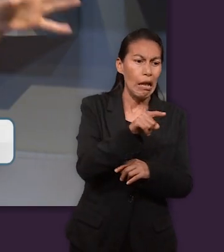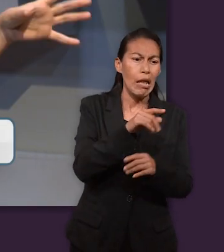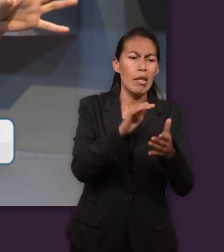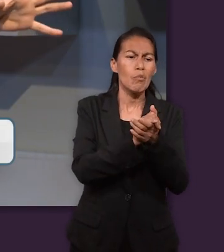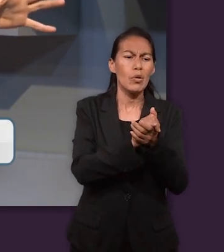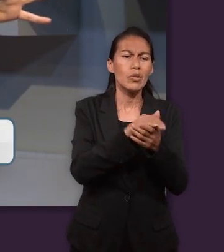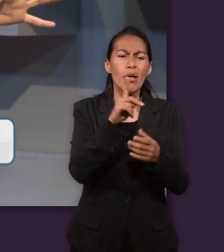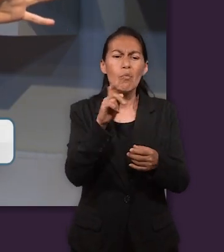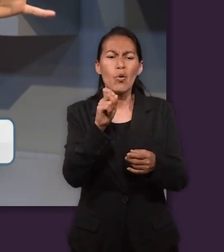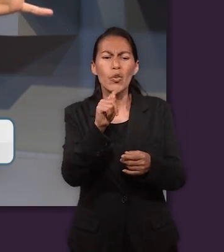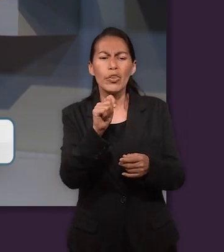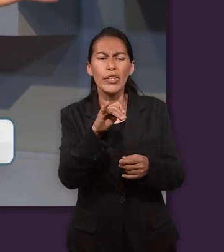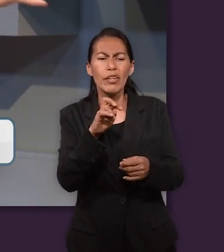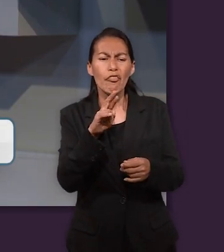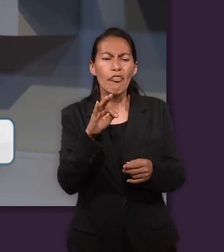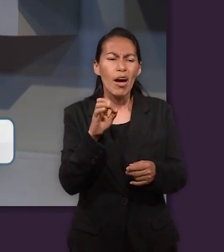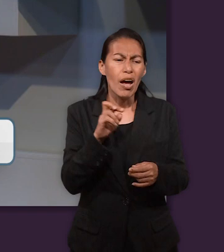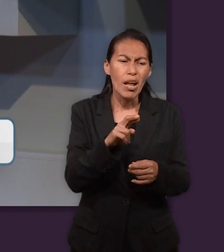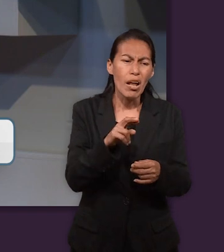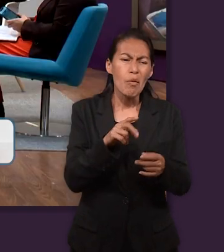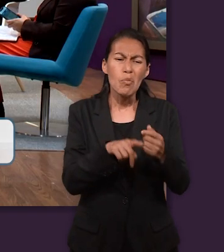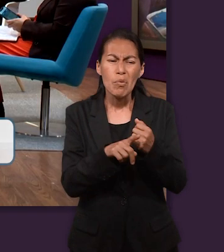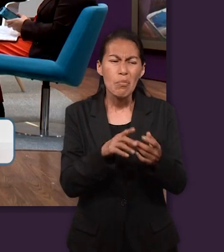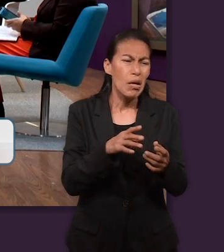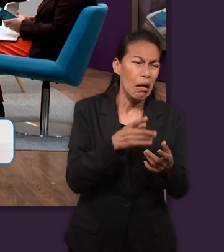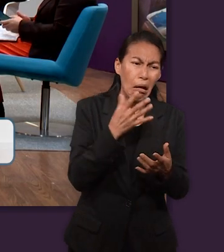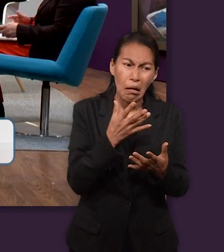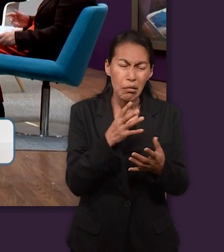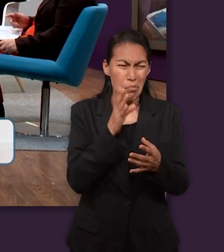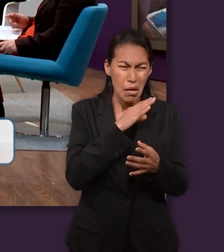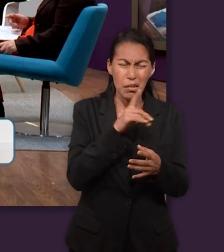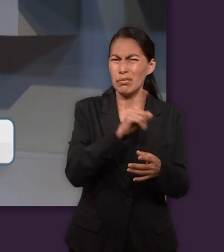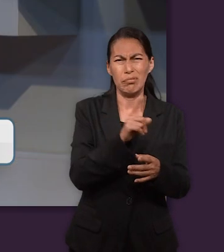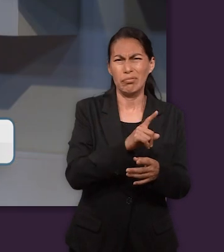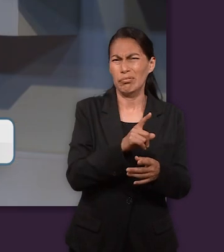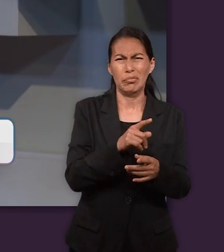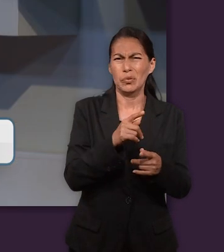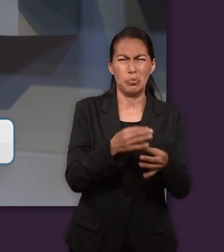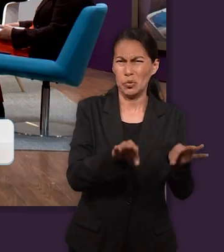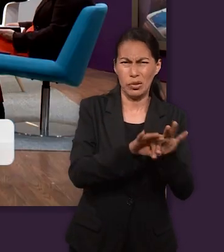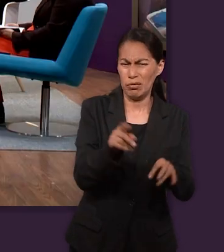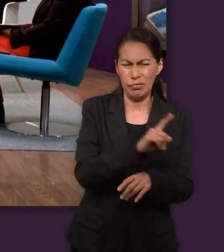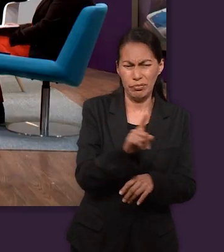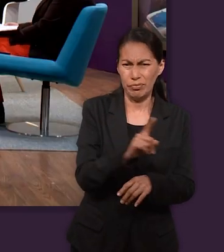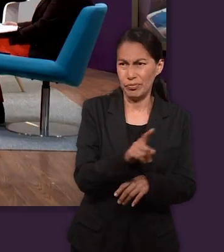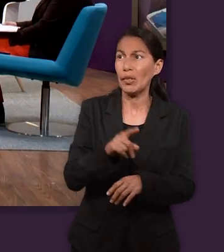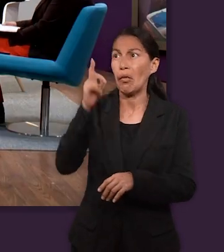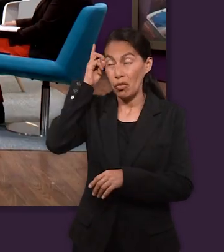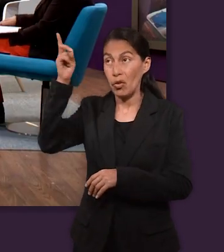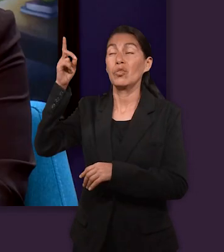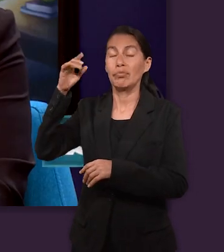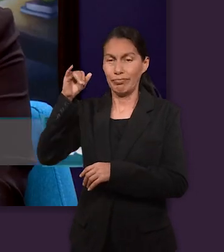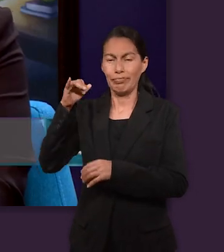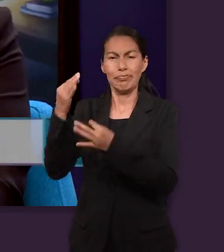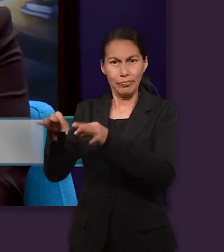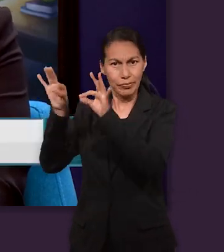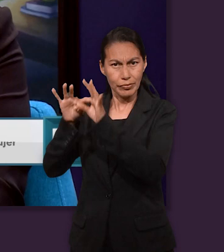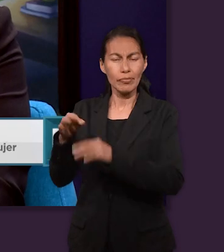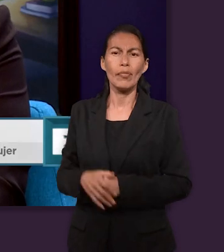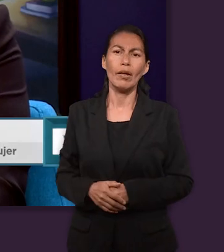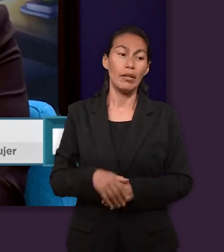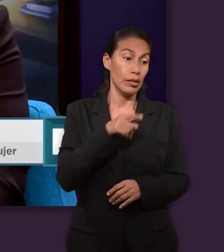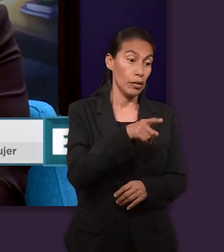estaba en riesgo con lo de la esposa de Potifar, le importaba agradar a Dios, no pecar contra Dios. Siempre lo tenía presente. Ves que